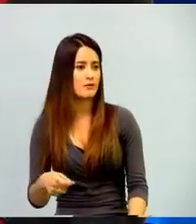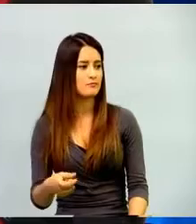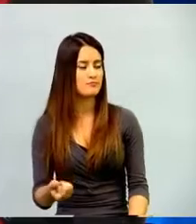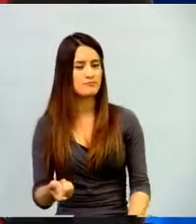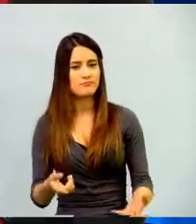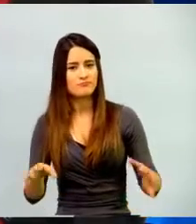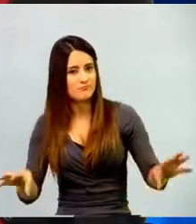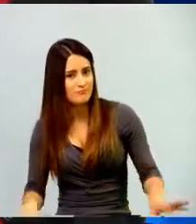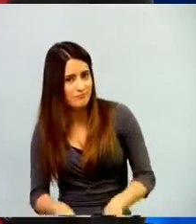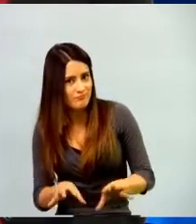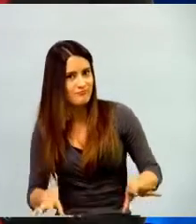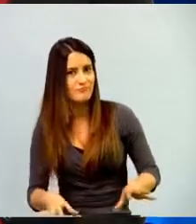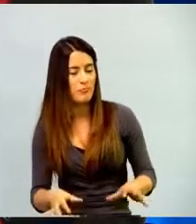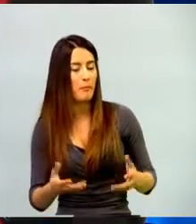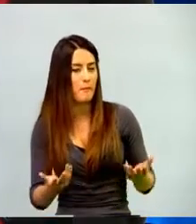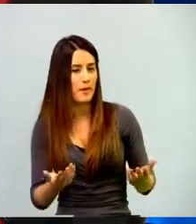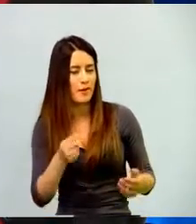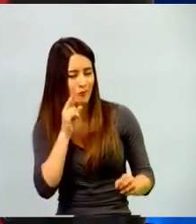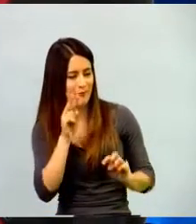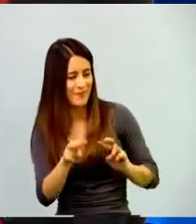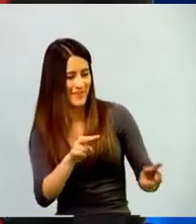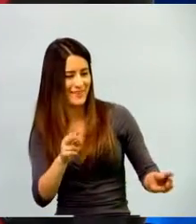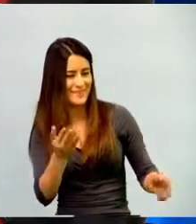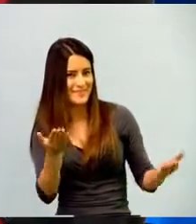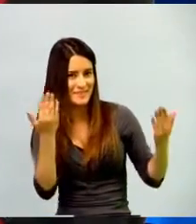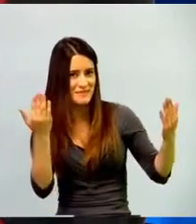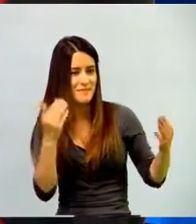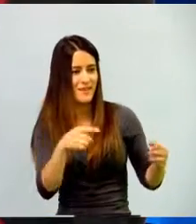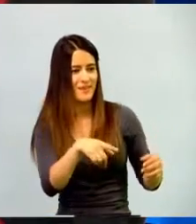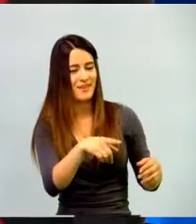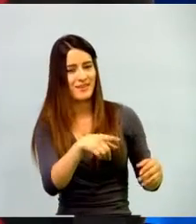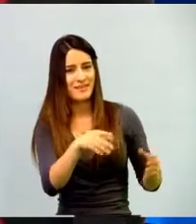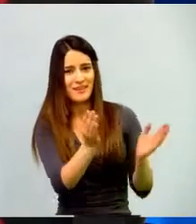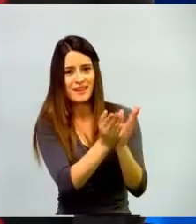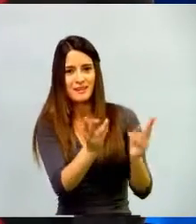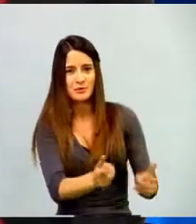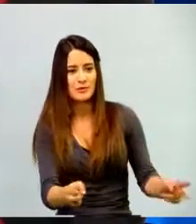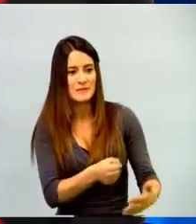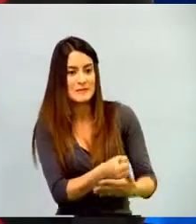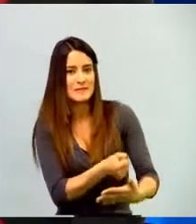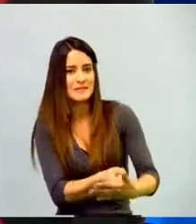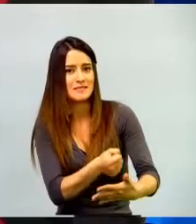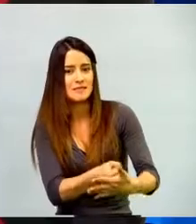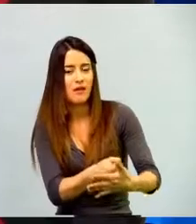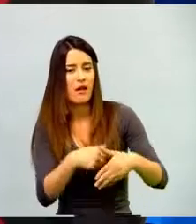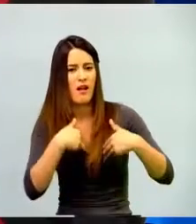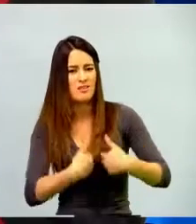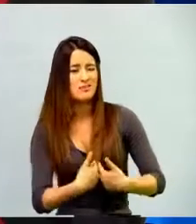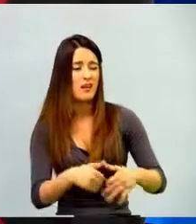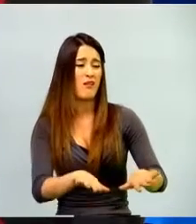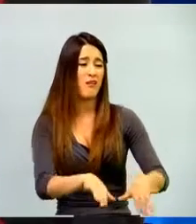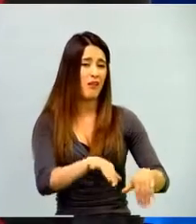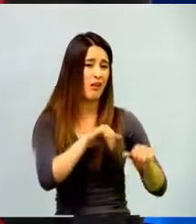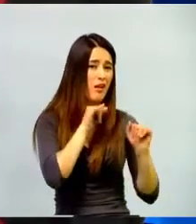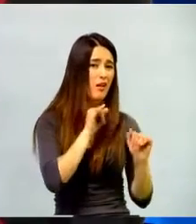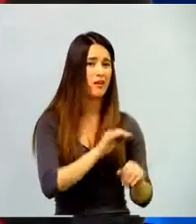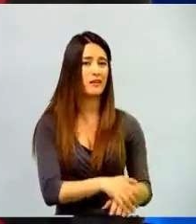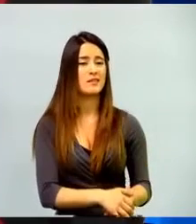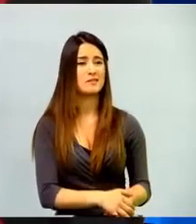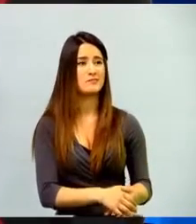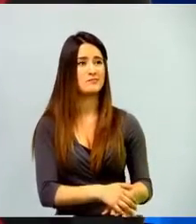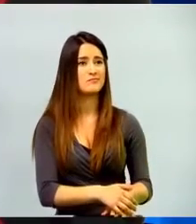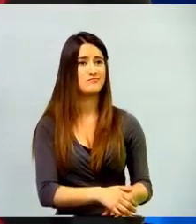otros, es la persistencia. Para llegar a un punto, para inventarse algo, lo más importante es formar gente persistente, que no se rinda,